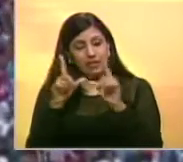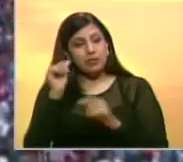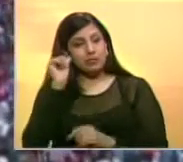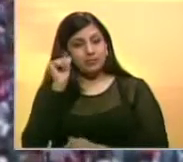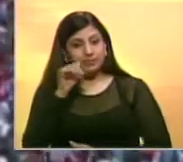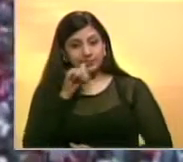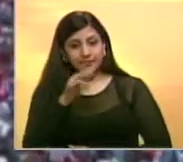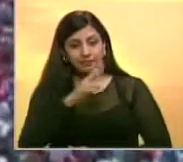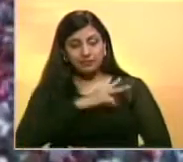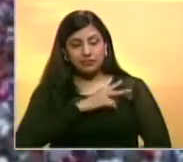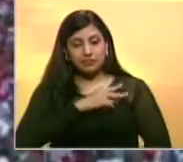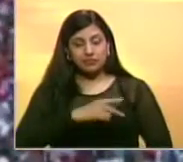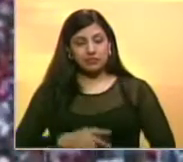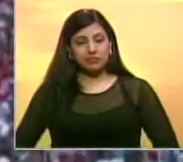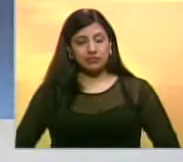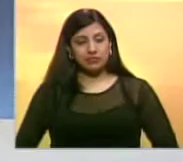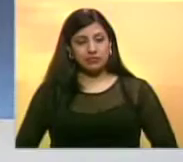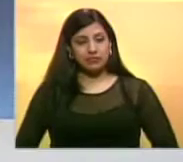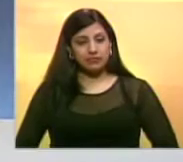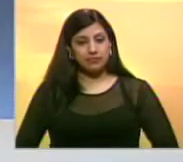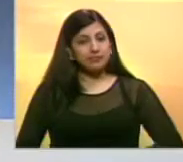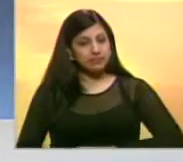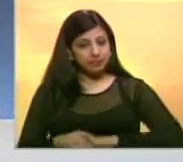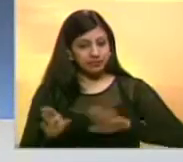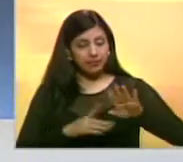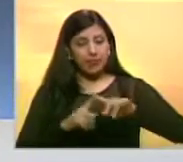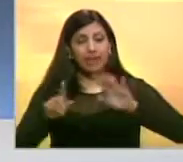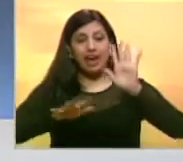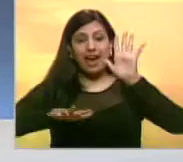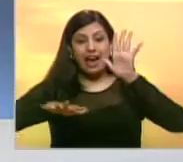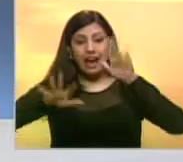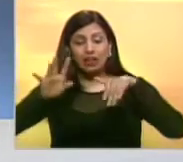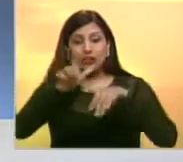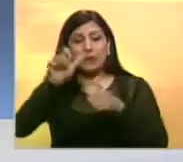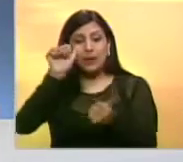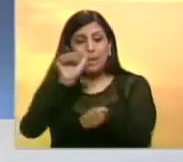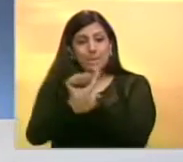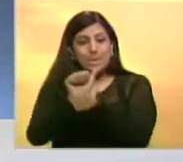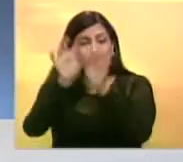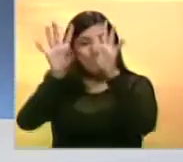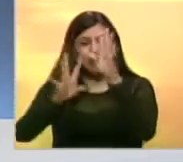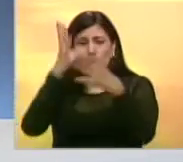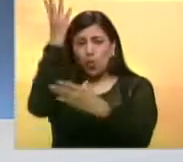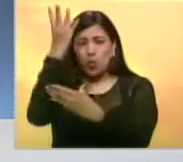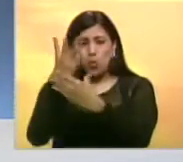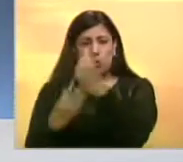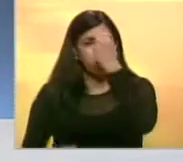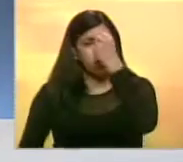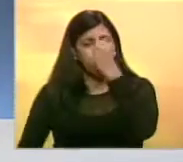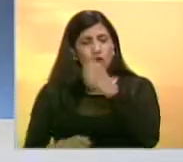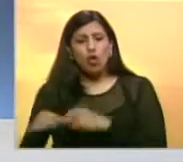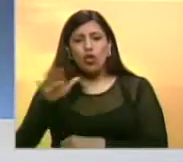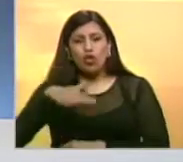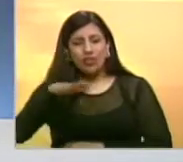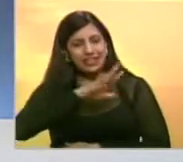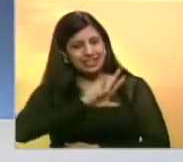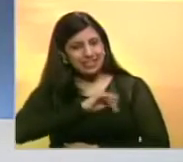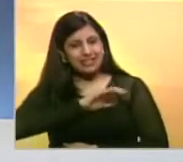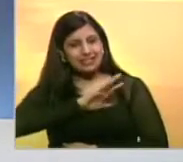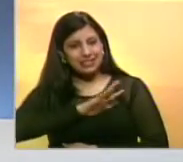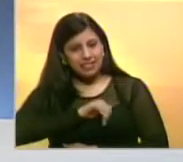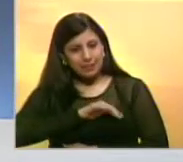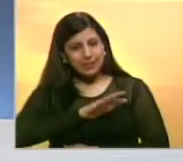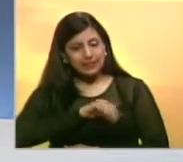deciré Escobar Noticiero Benevisión. 14 reclusos se fugaron de los calabozos del Cuerpo de Investigaciones Científicas,